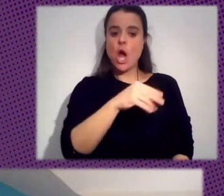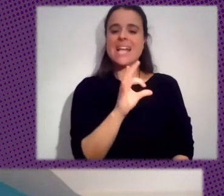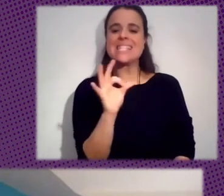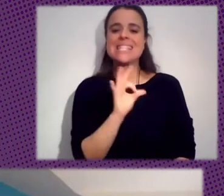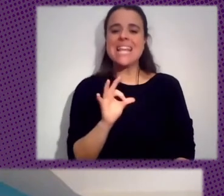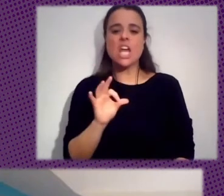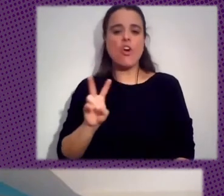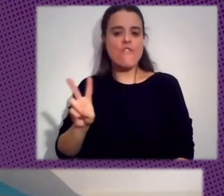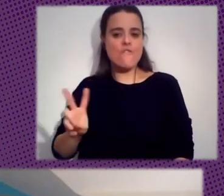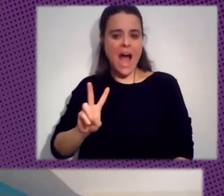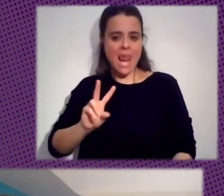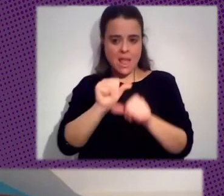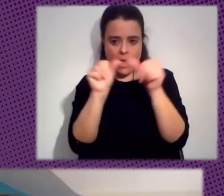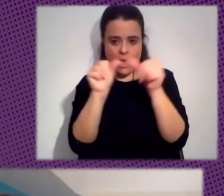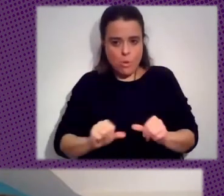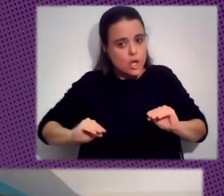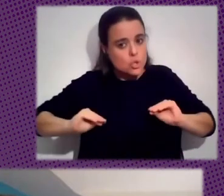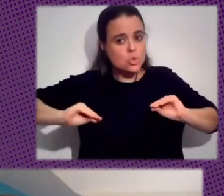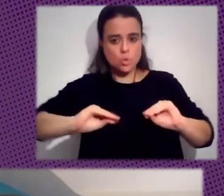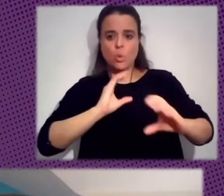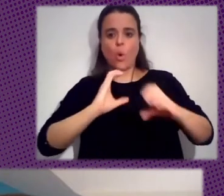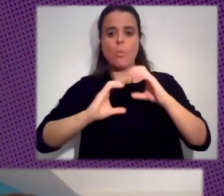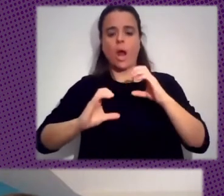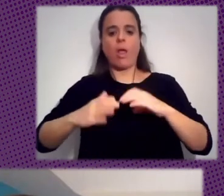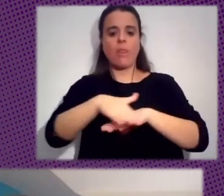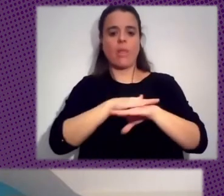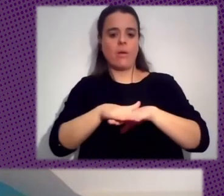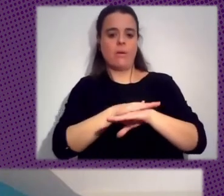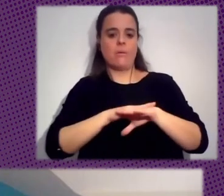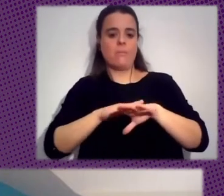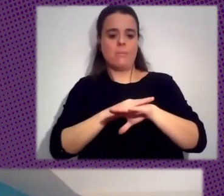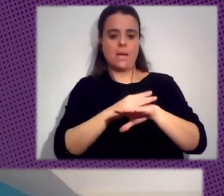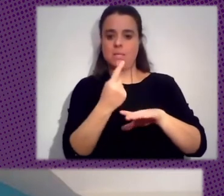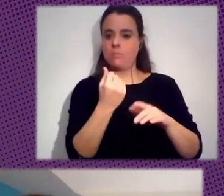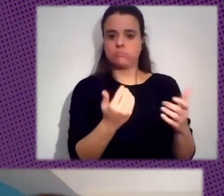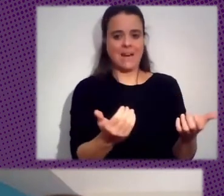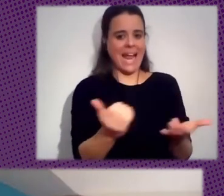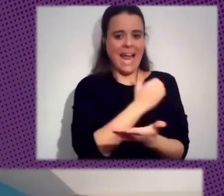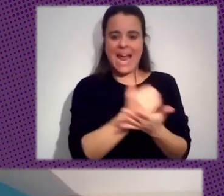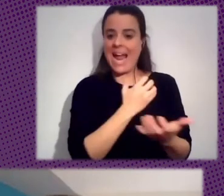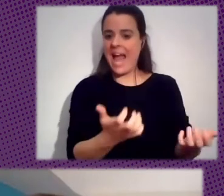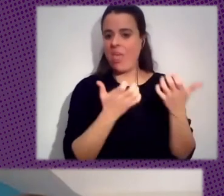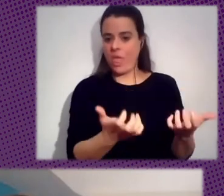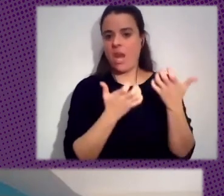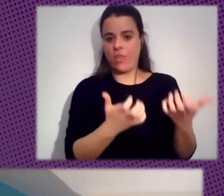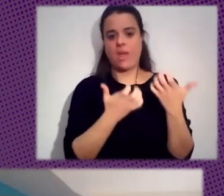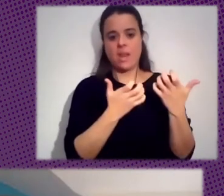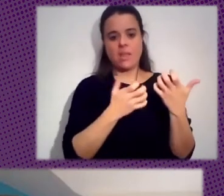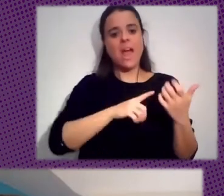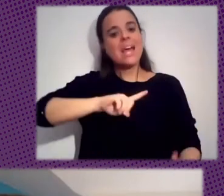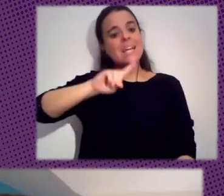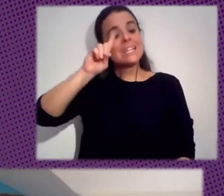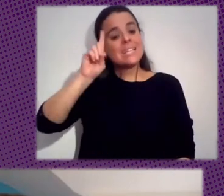De La Comunicación Basado En Garancias Y Del Otro Lado Al Modelo Del Partido Comunista